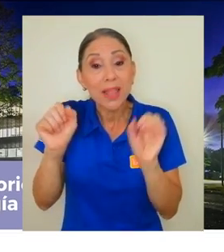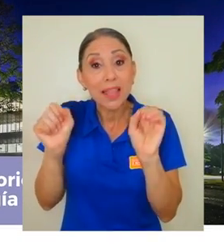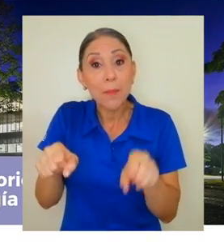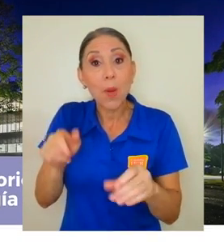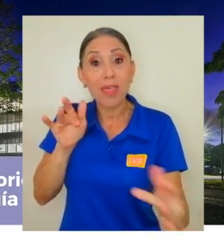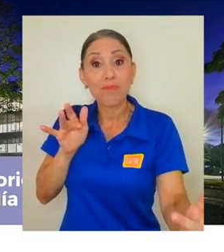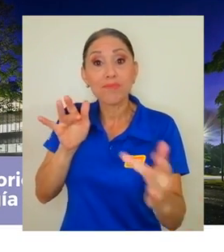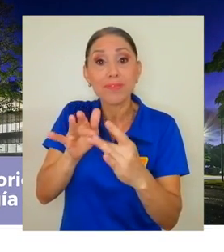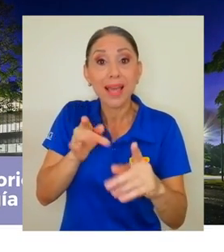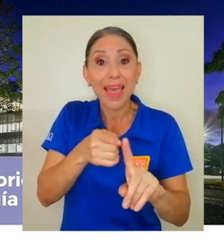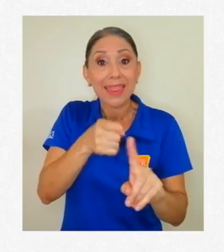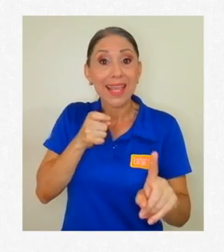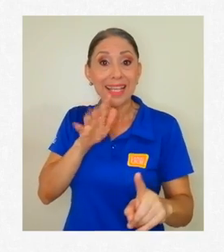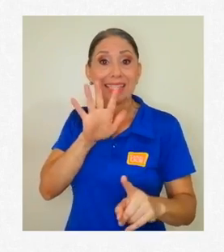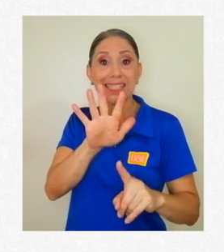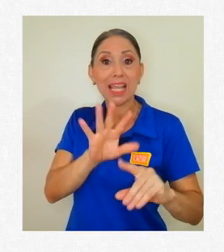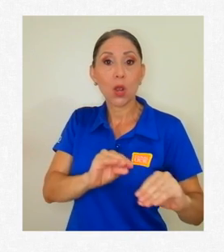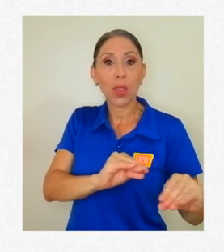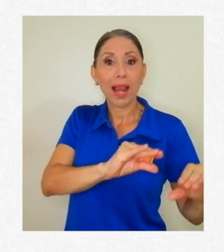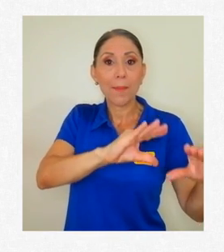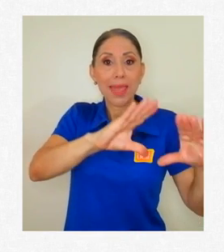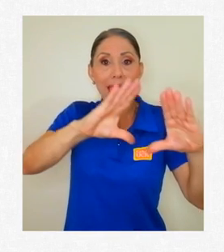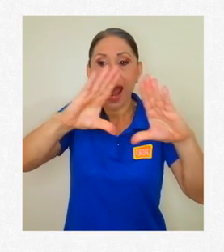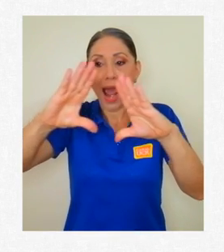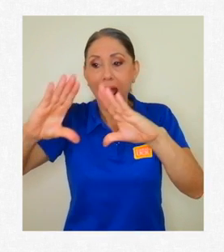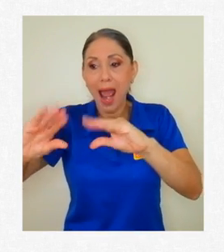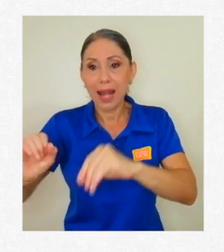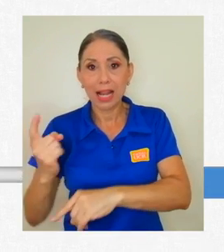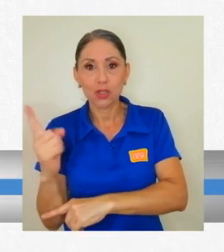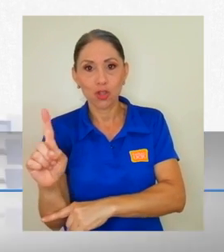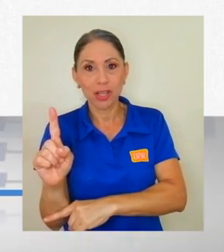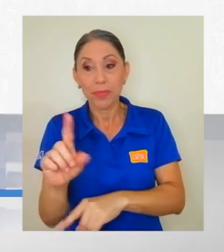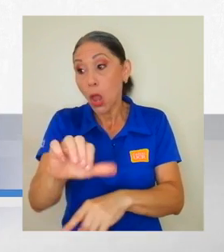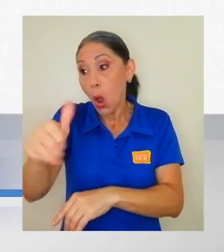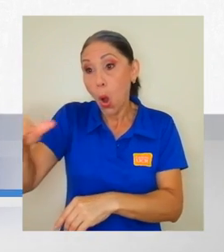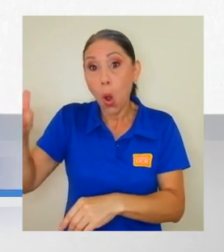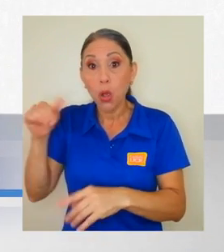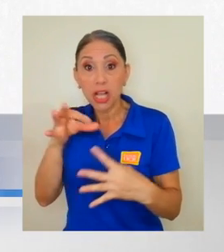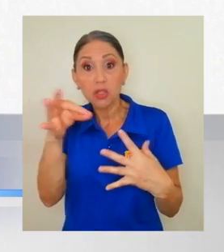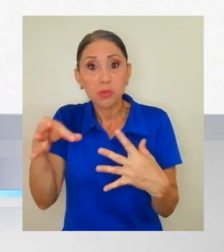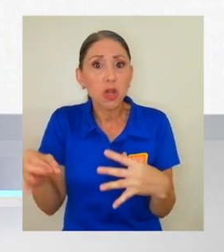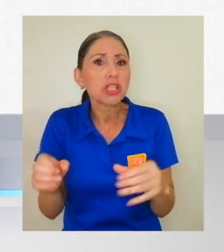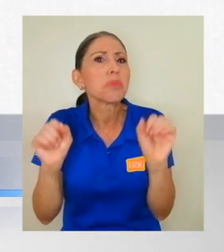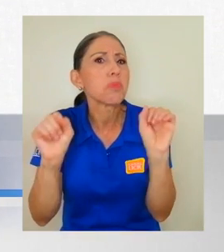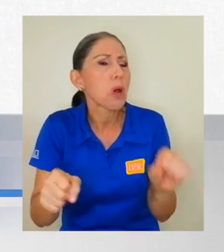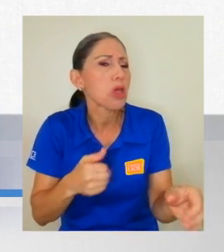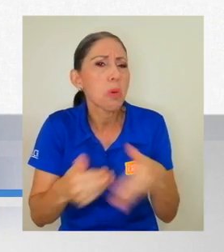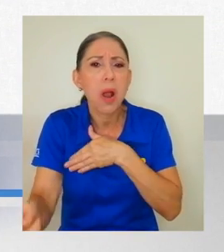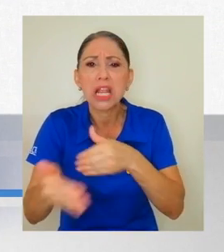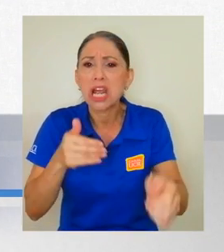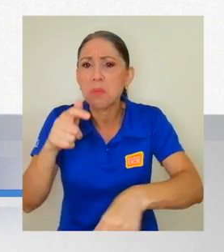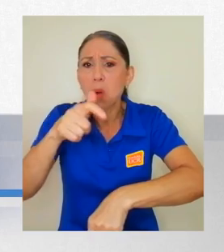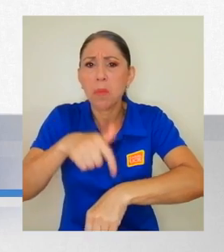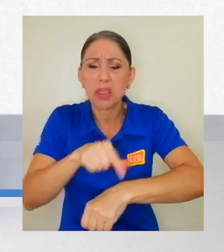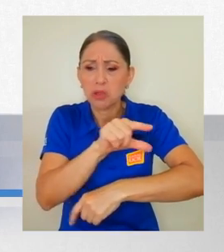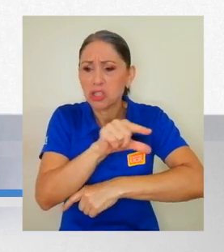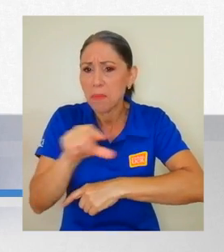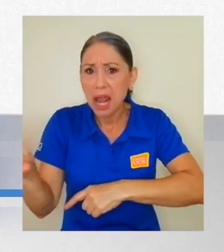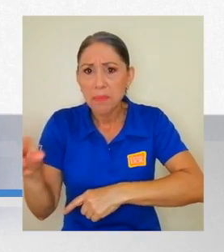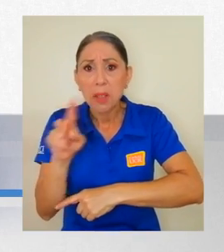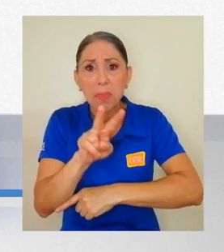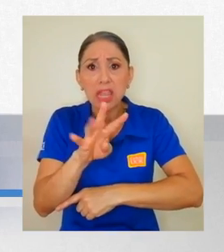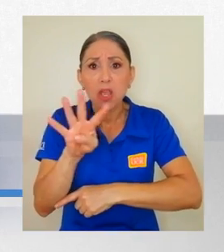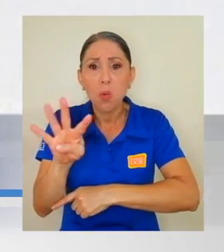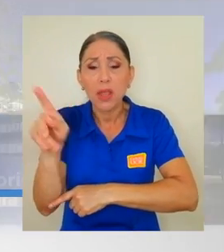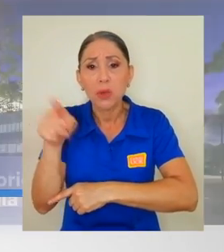accederse entre las 5 de la mañana y las 11 de la noche. Para el resto de opciones, se pueden adquirir en cualquier momento de la semana durante